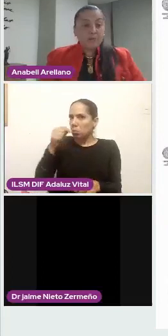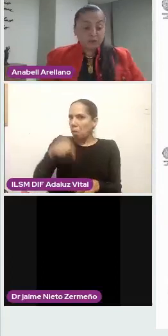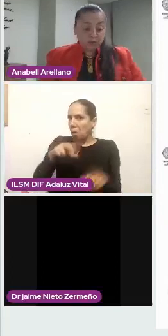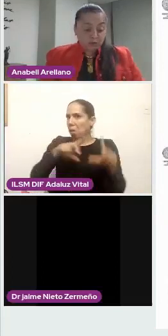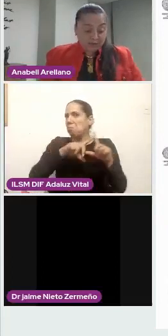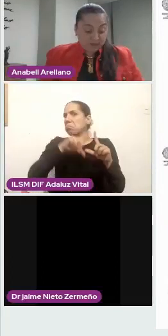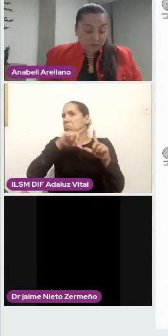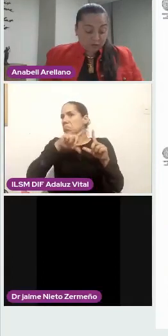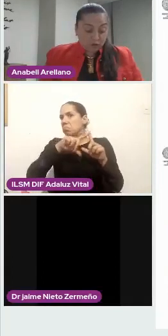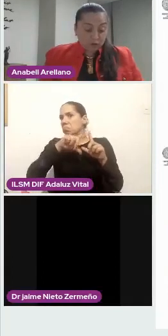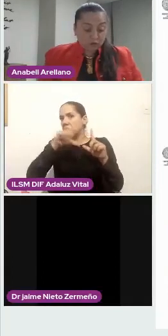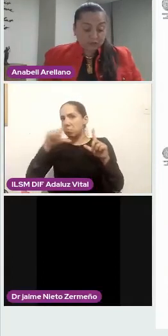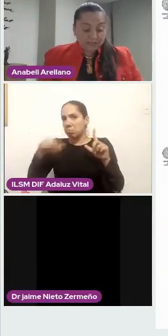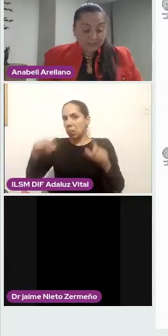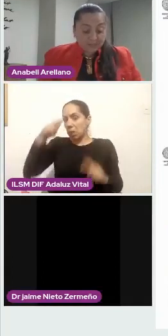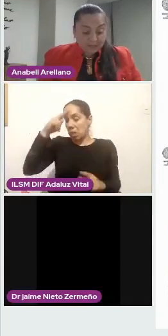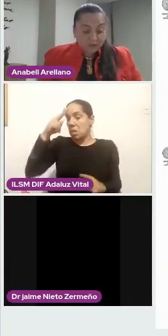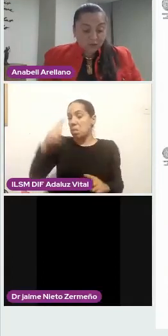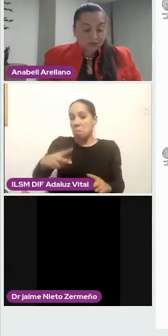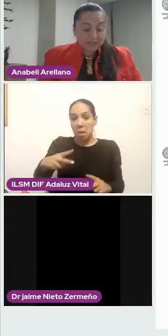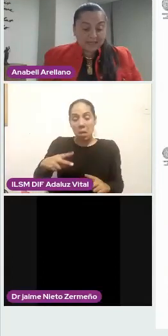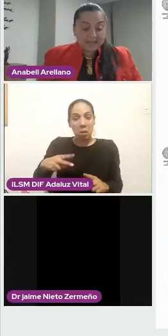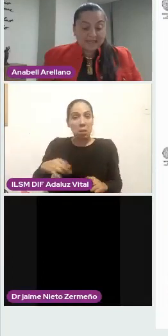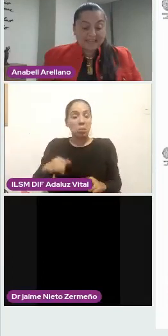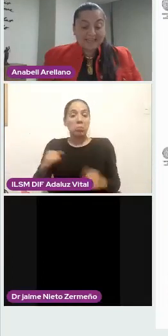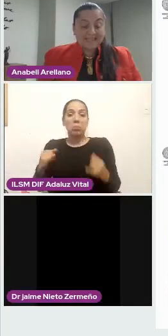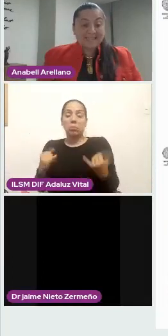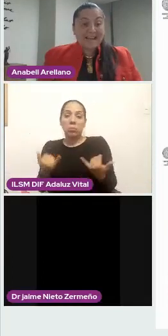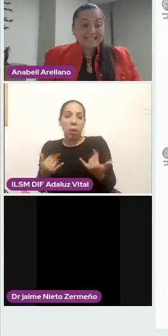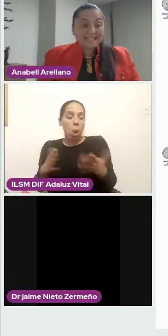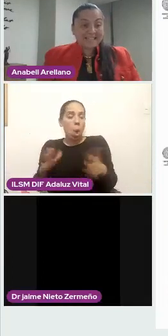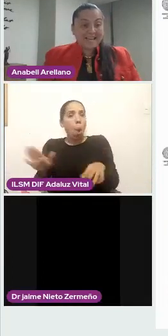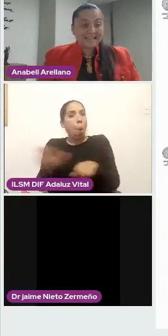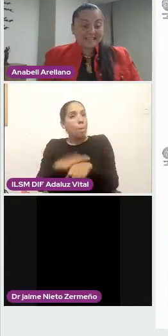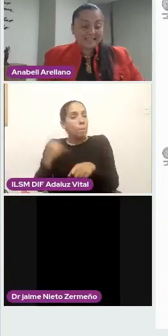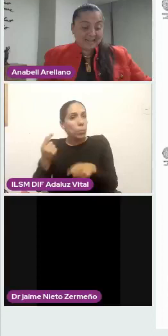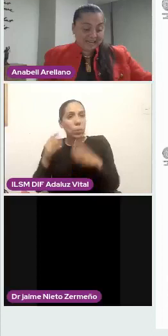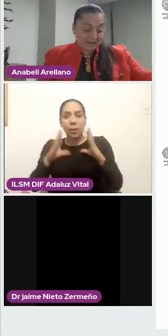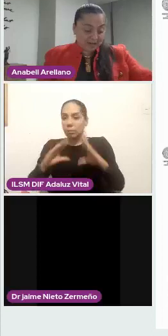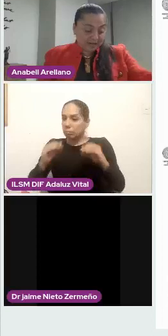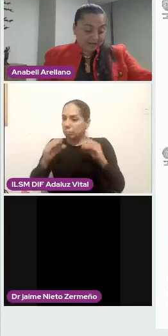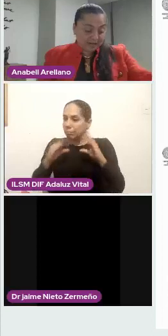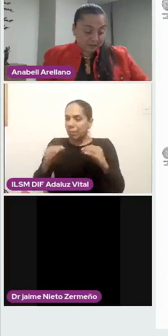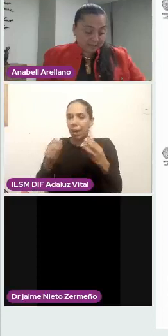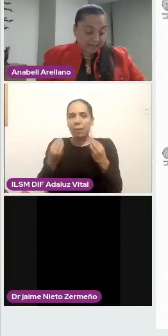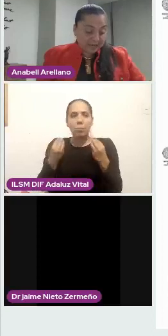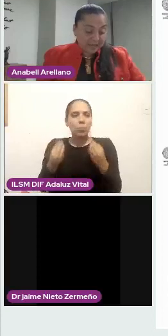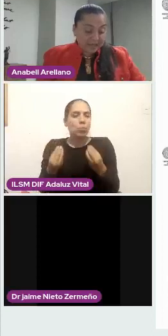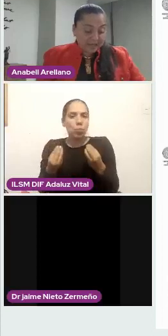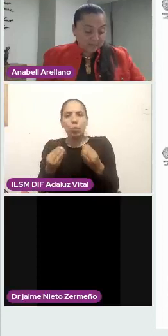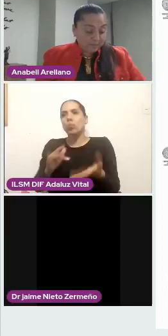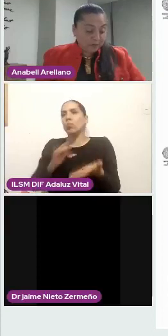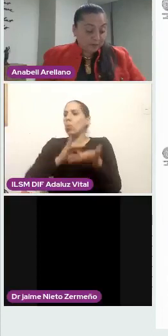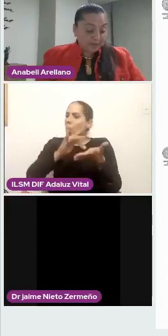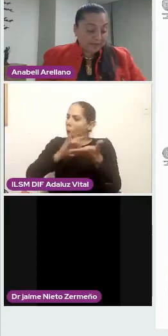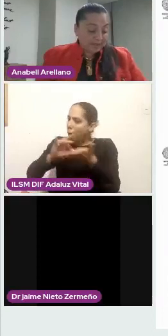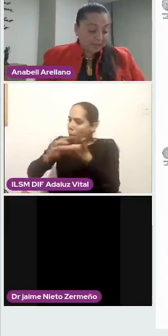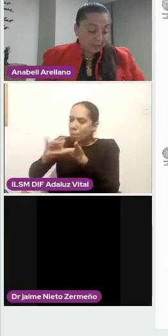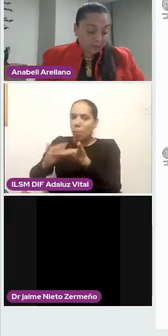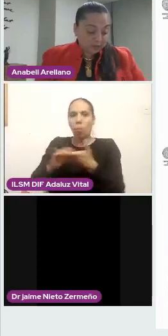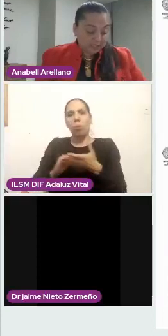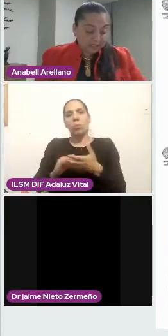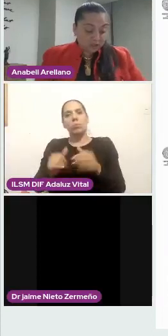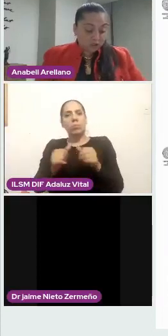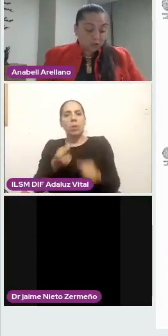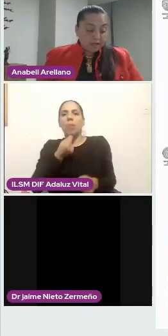Pues, bueno, debido a todos los tratamientos que hacen en el hospital, me comentaba